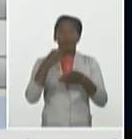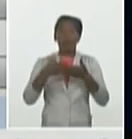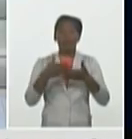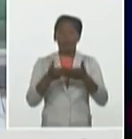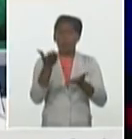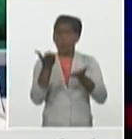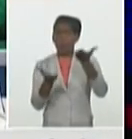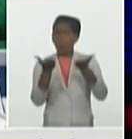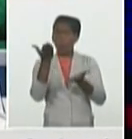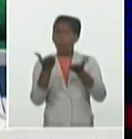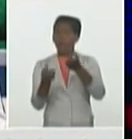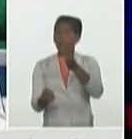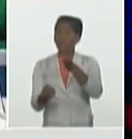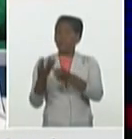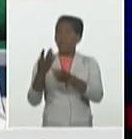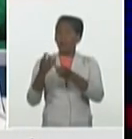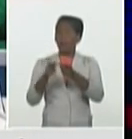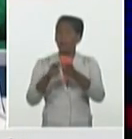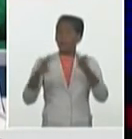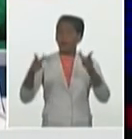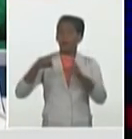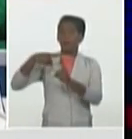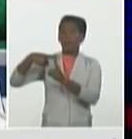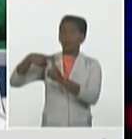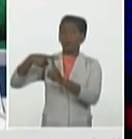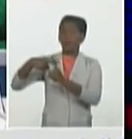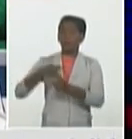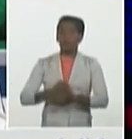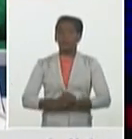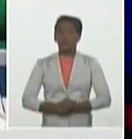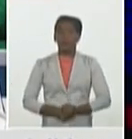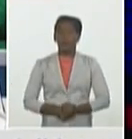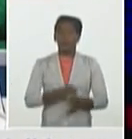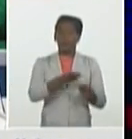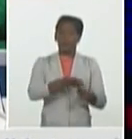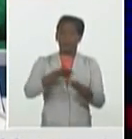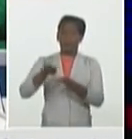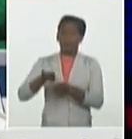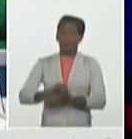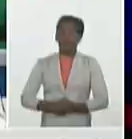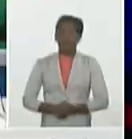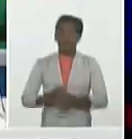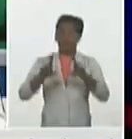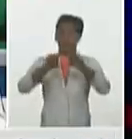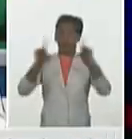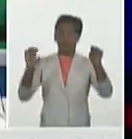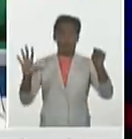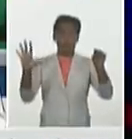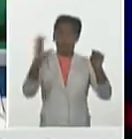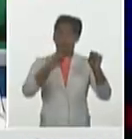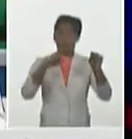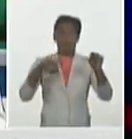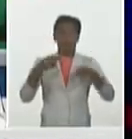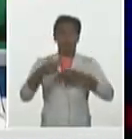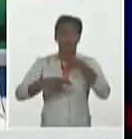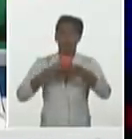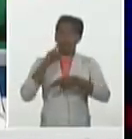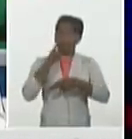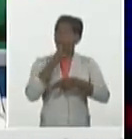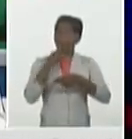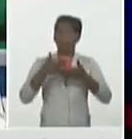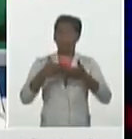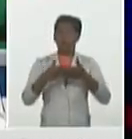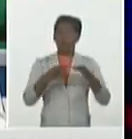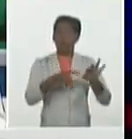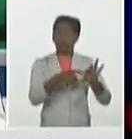positivas a la COVID-19. Se procesaron ayer muestras de todas las provincias y el municipio especial Isla de la